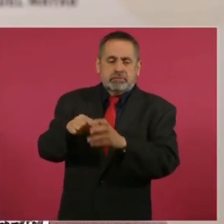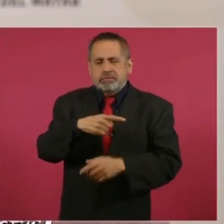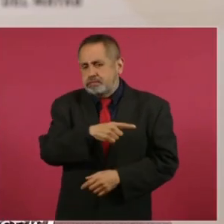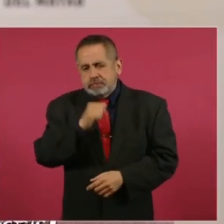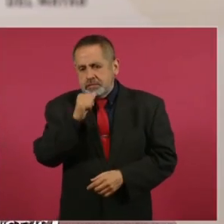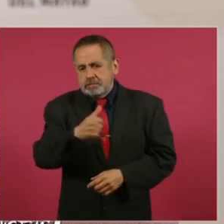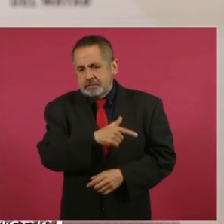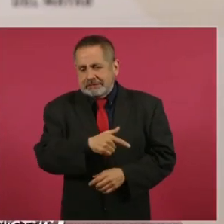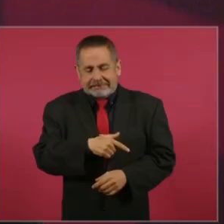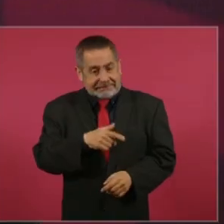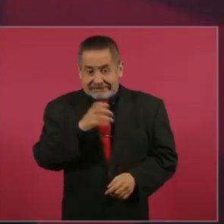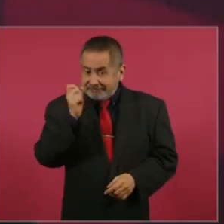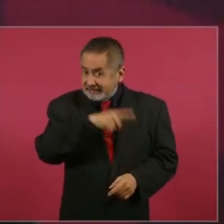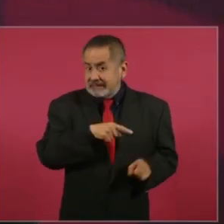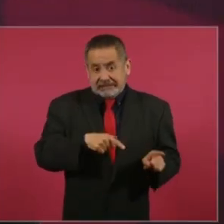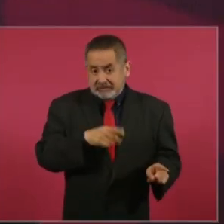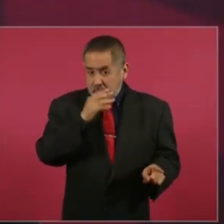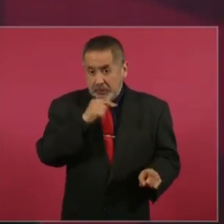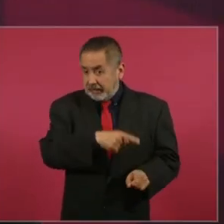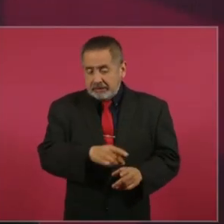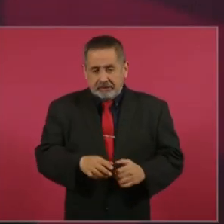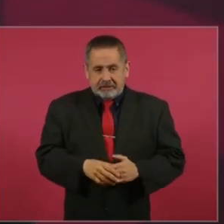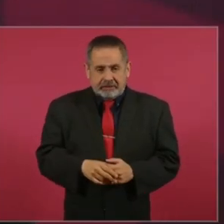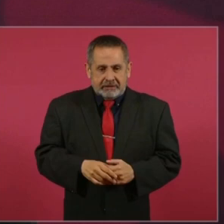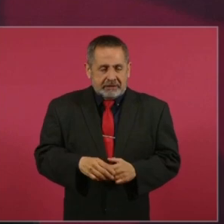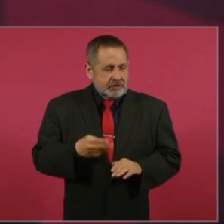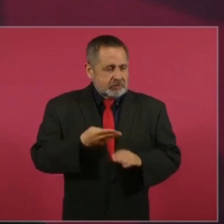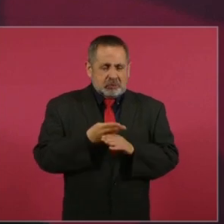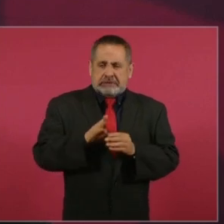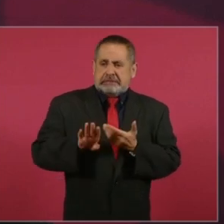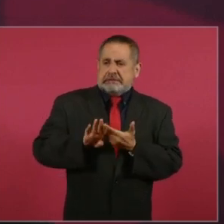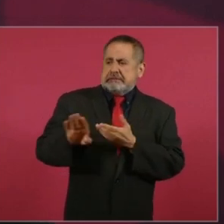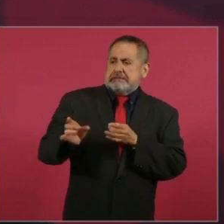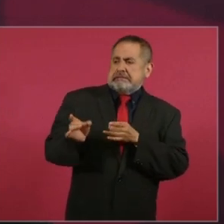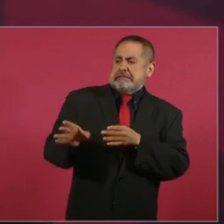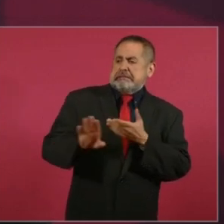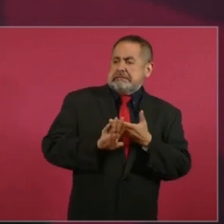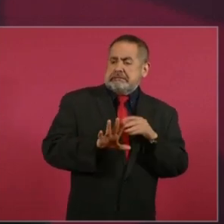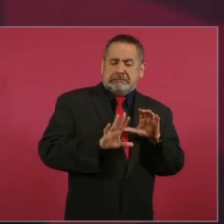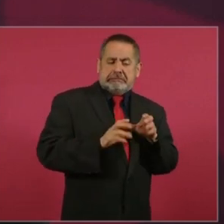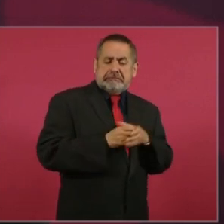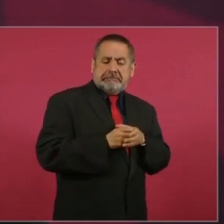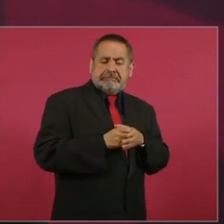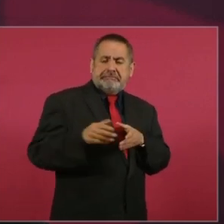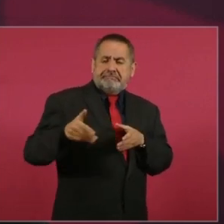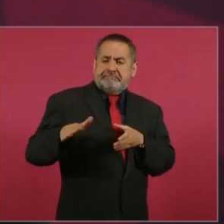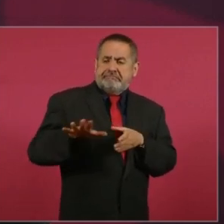Les cuesta, porque son muy clasistas, muy racistas.